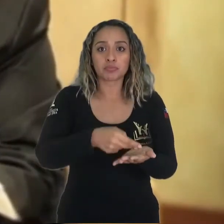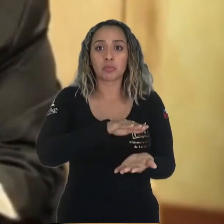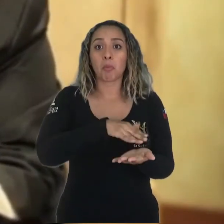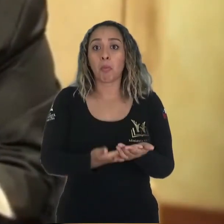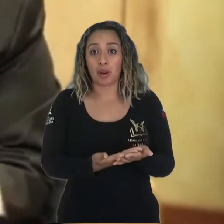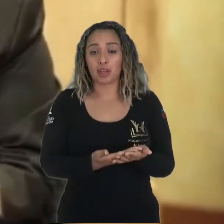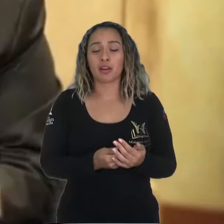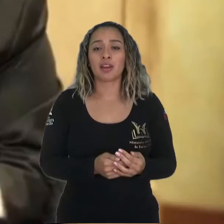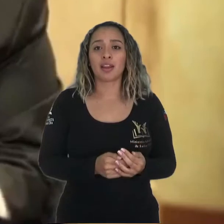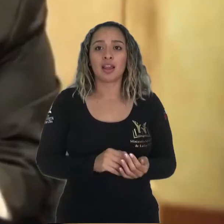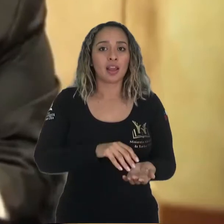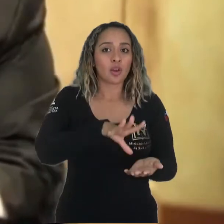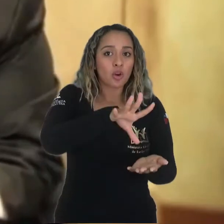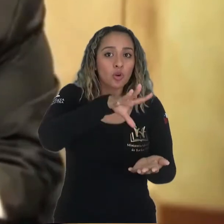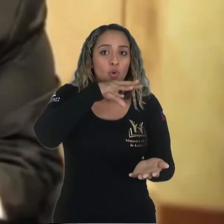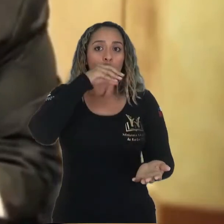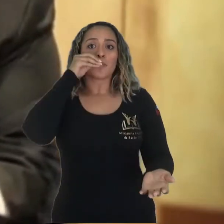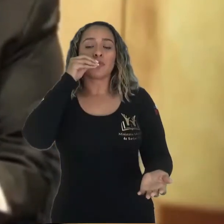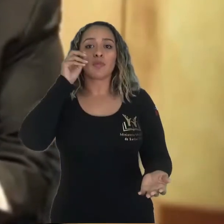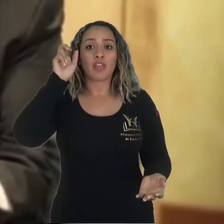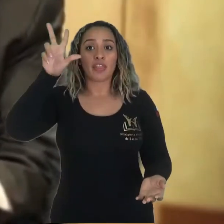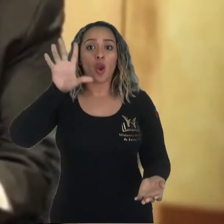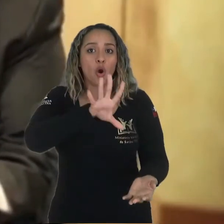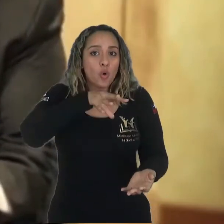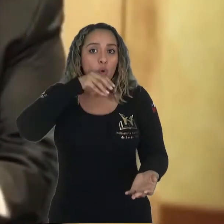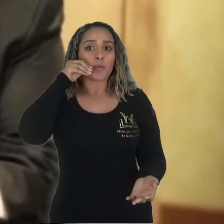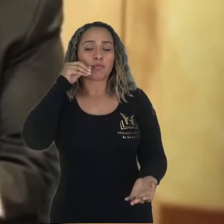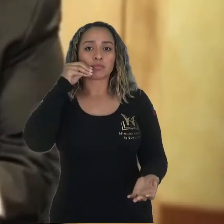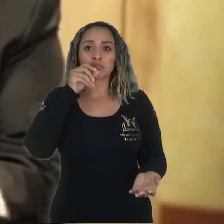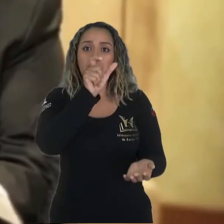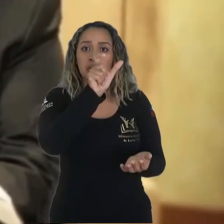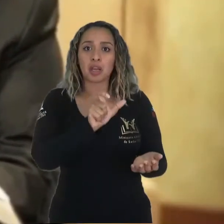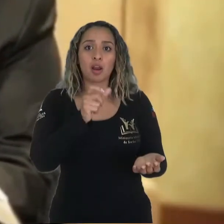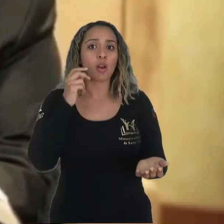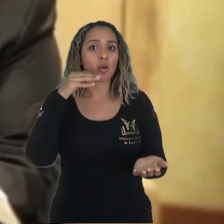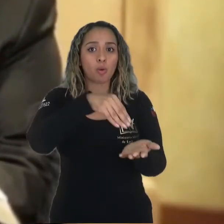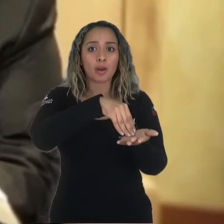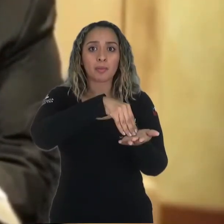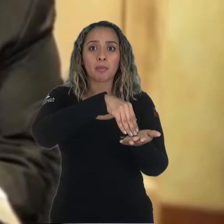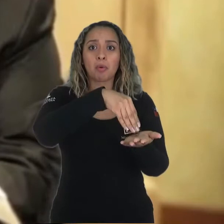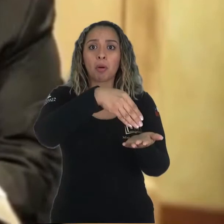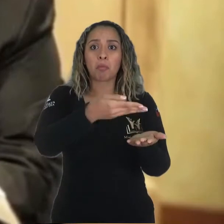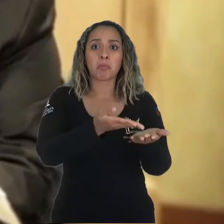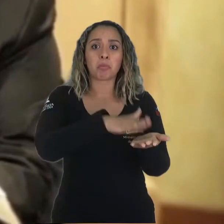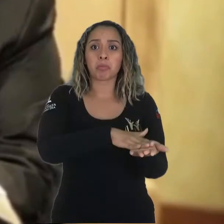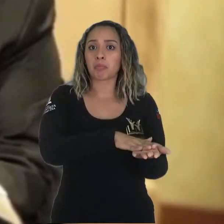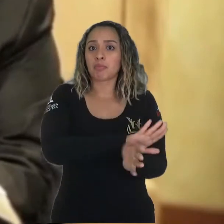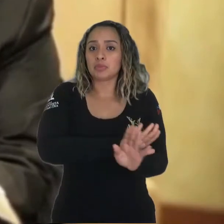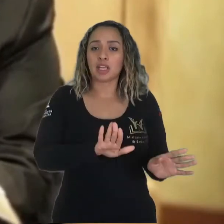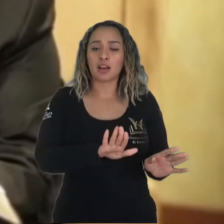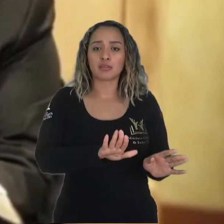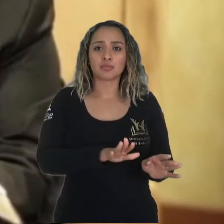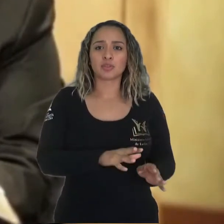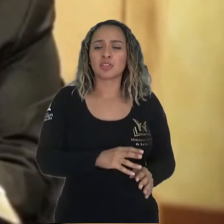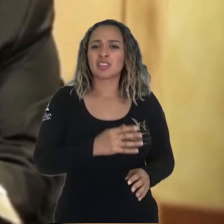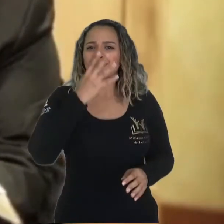contrario La creación hace El soplo vuelve a Dios El cuerpo queda inerte No tiene odio, no tiene